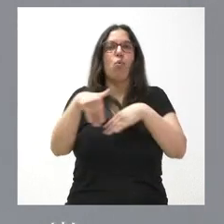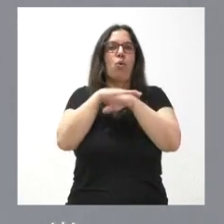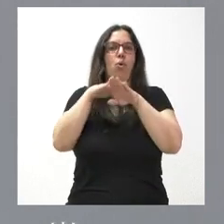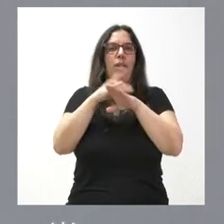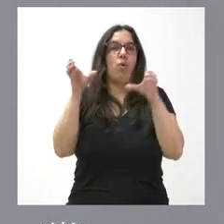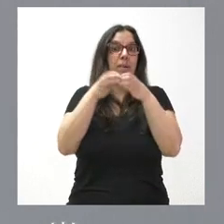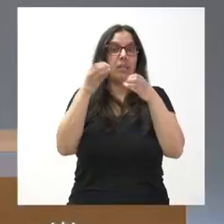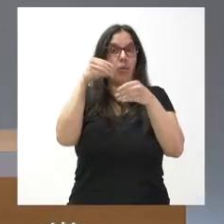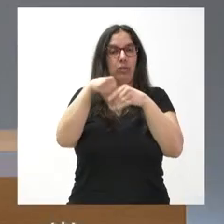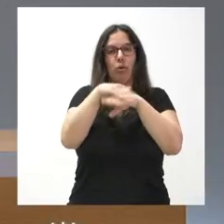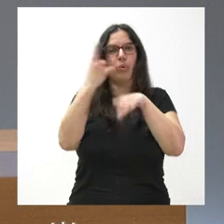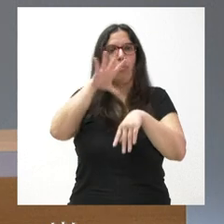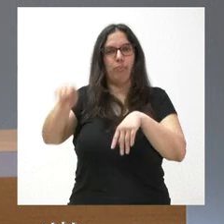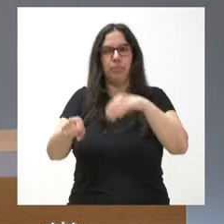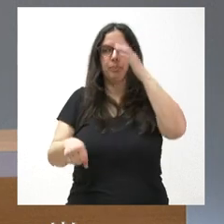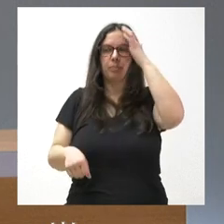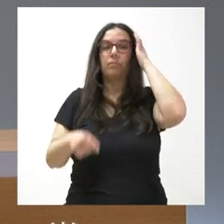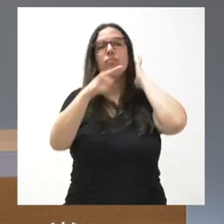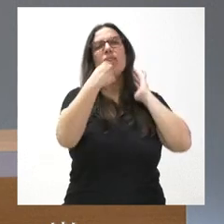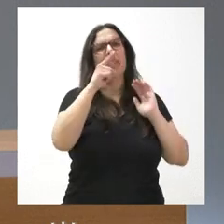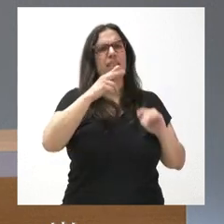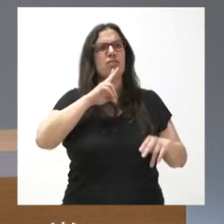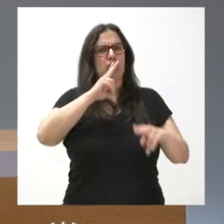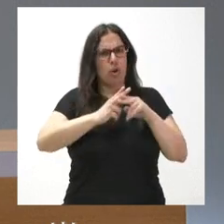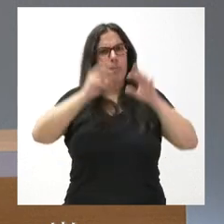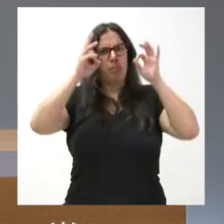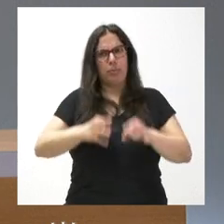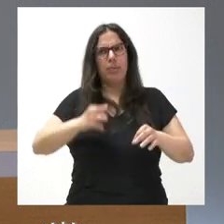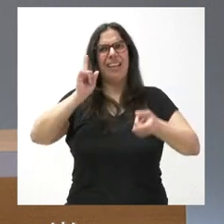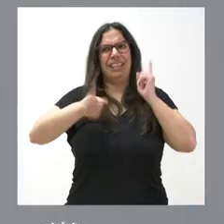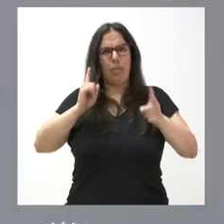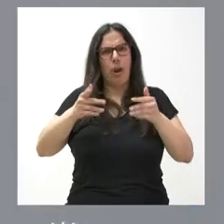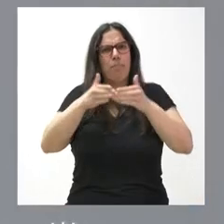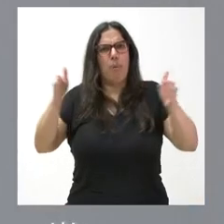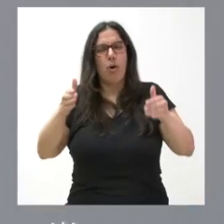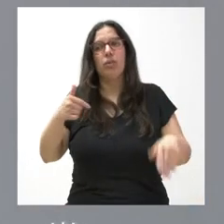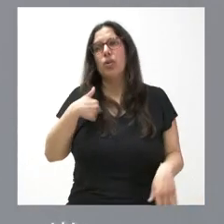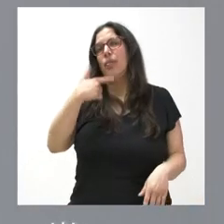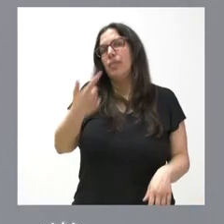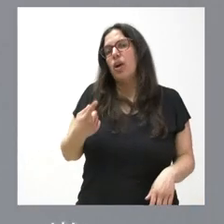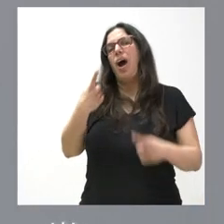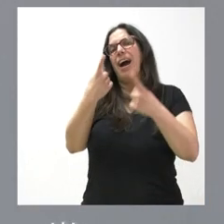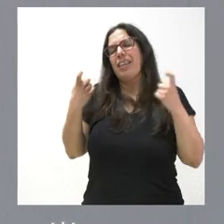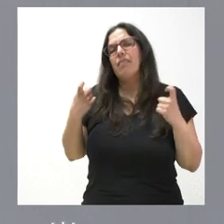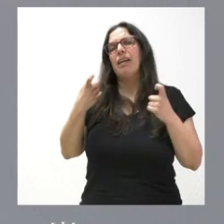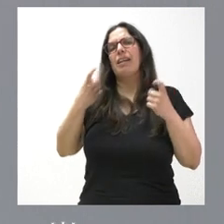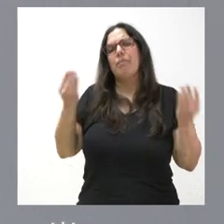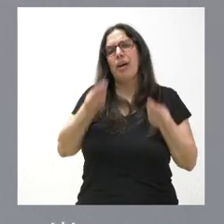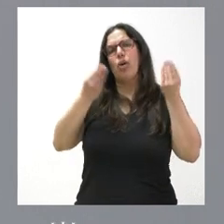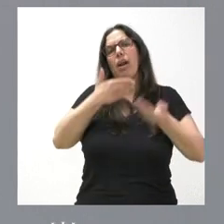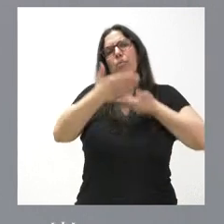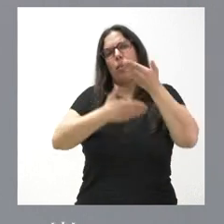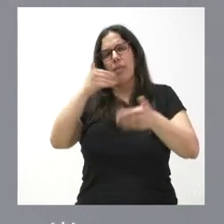partido del Gobierno. Sí, pero ¿usted lo llamaría inicio de una dictadura? Pues yo lo llamaría necesidad de mejorar los procedimientos